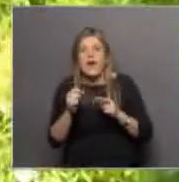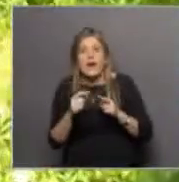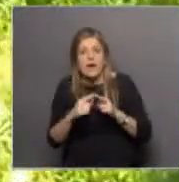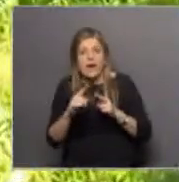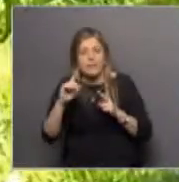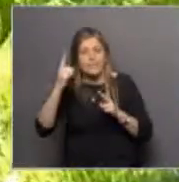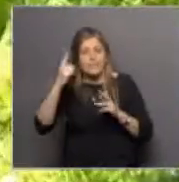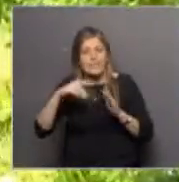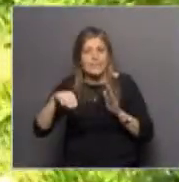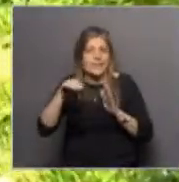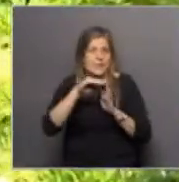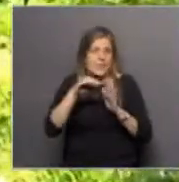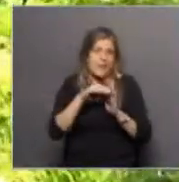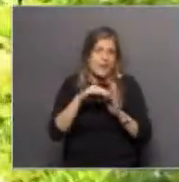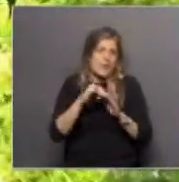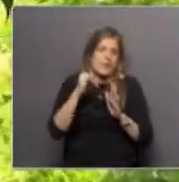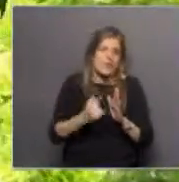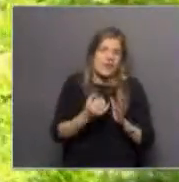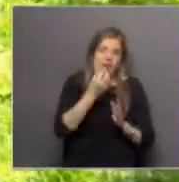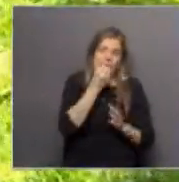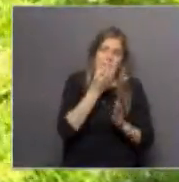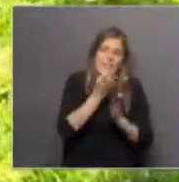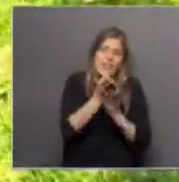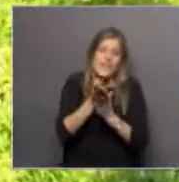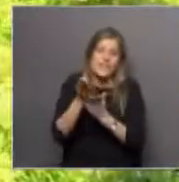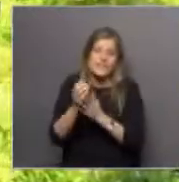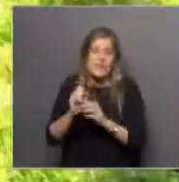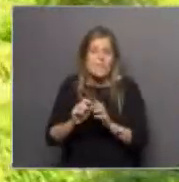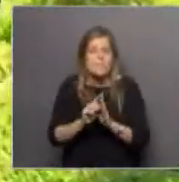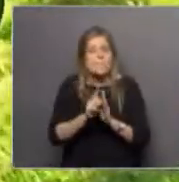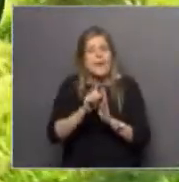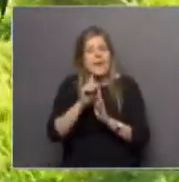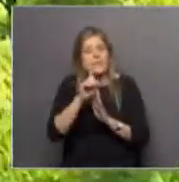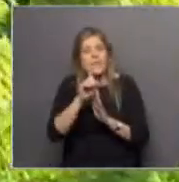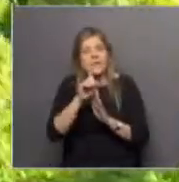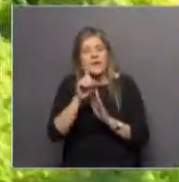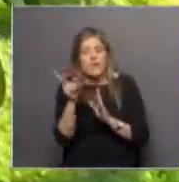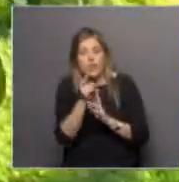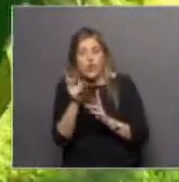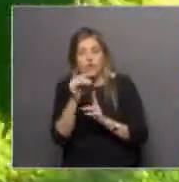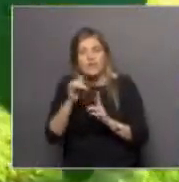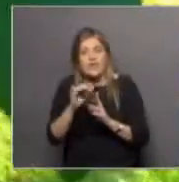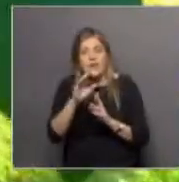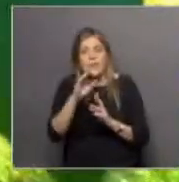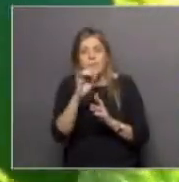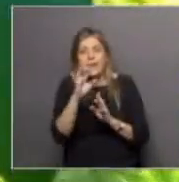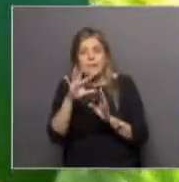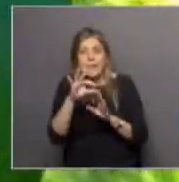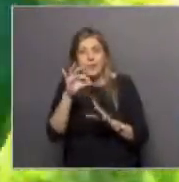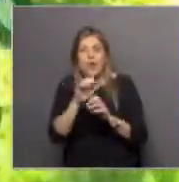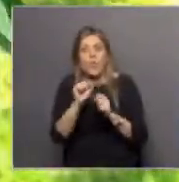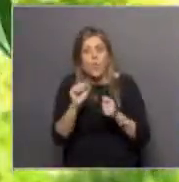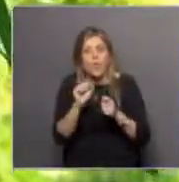del ranking, son de los más beneficiosos, de los más eficientes para hacer este camino o esta transformación de luz